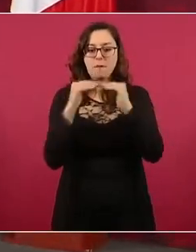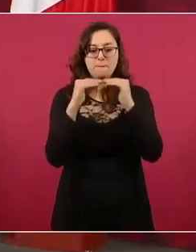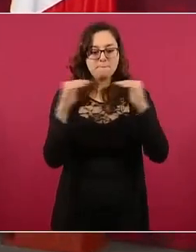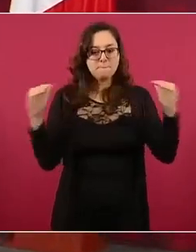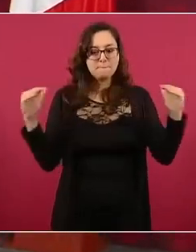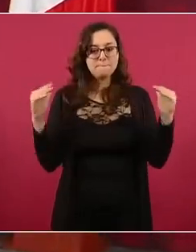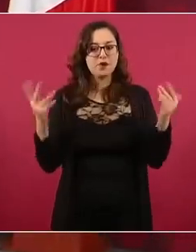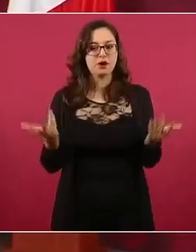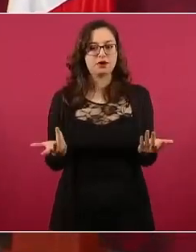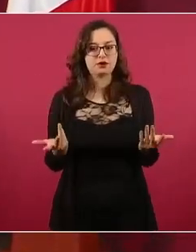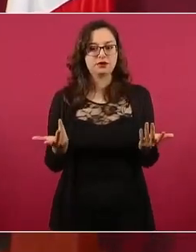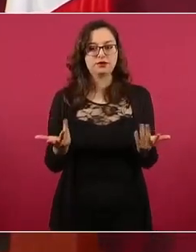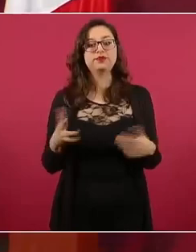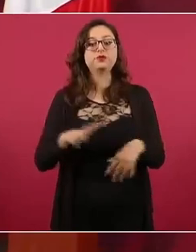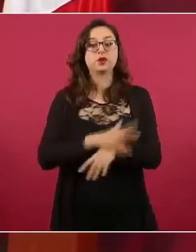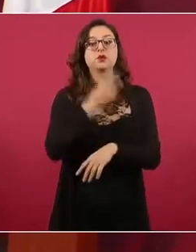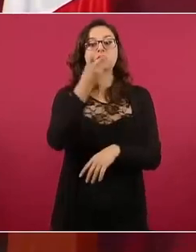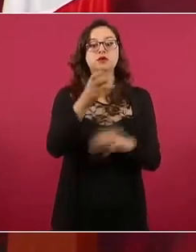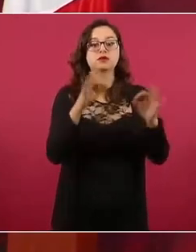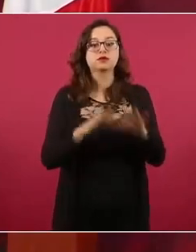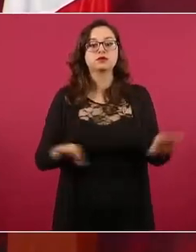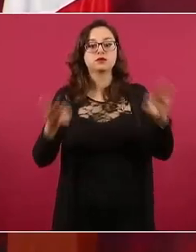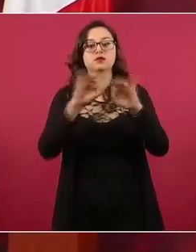importancia del sureste,